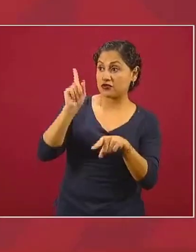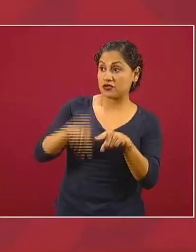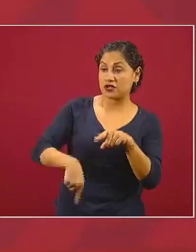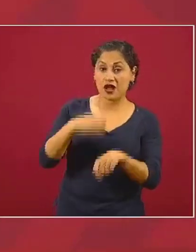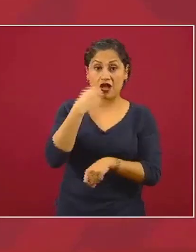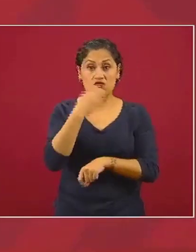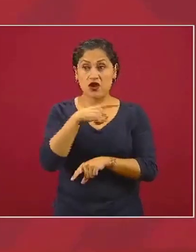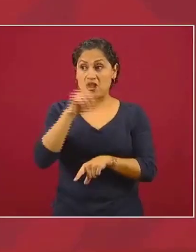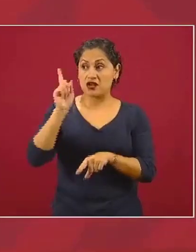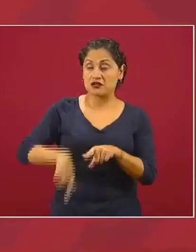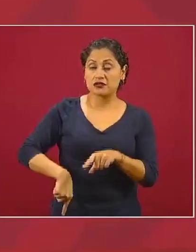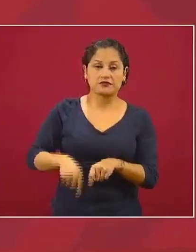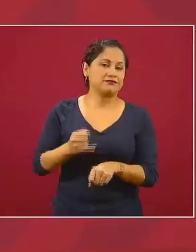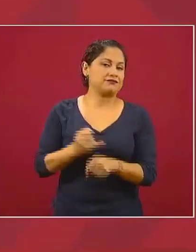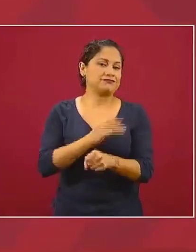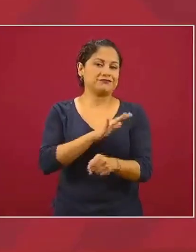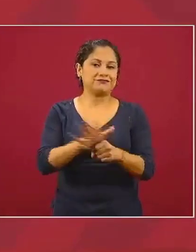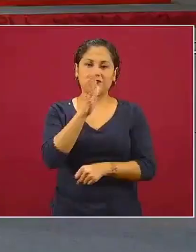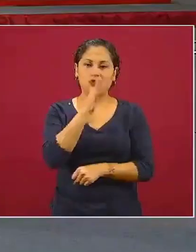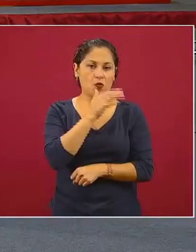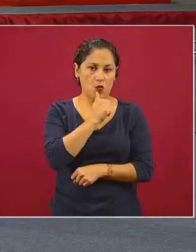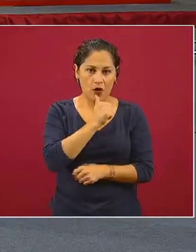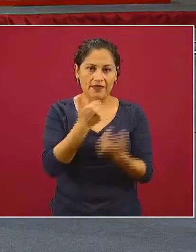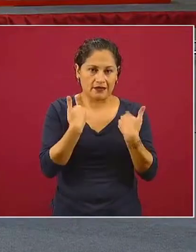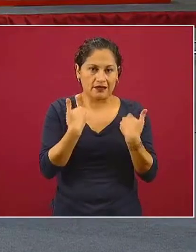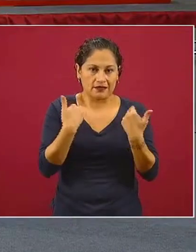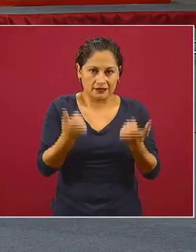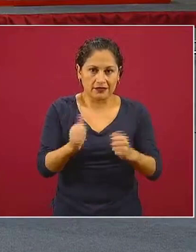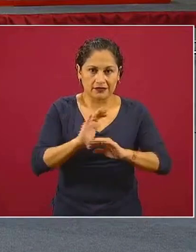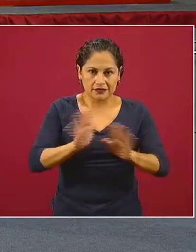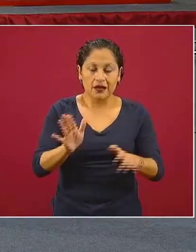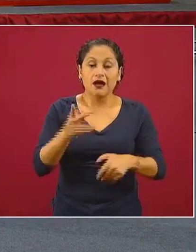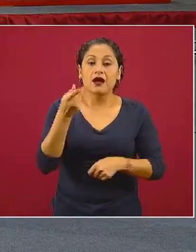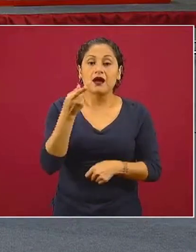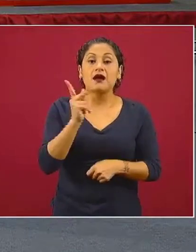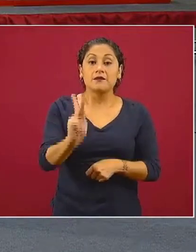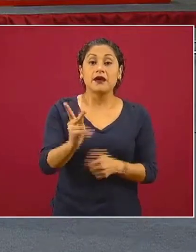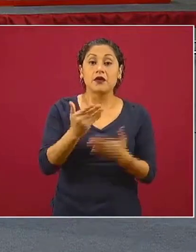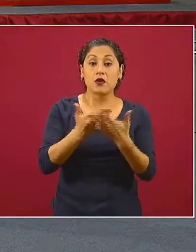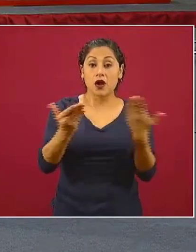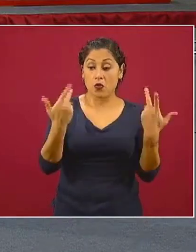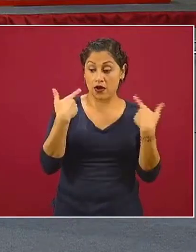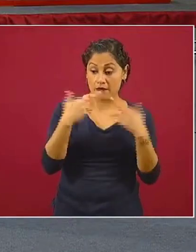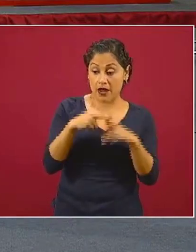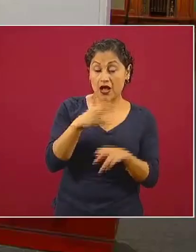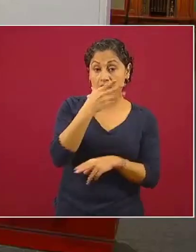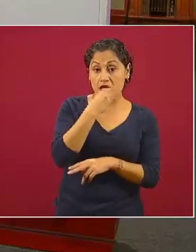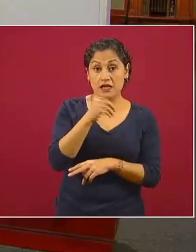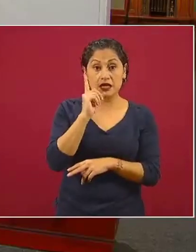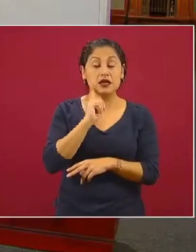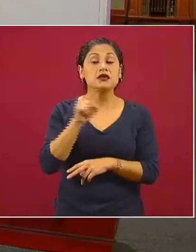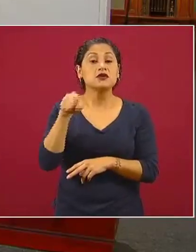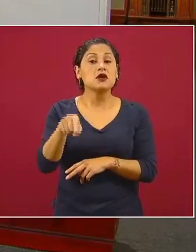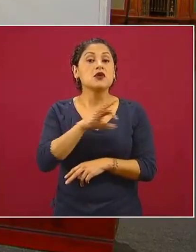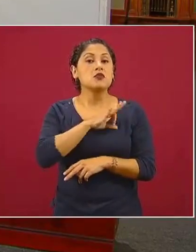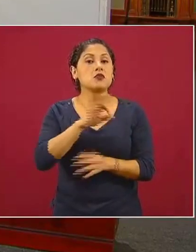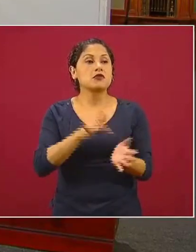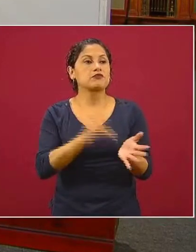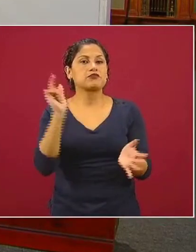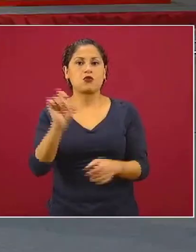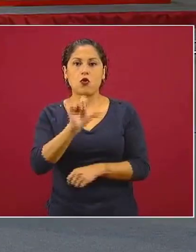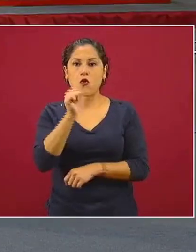ni de la maestra ni del maestro pero la maestra y el maestro con esa herramienta pues van a tener mucho más posibilidades también